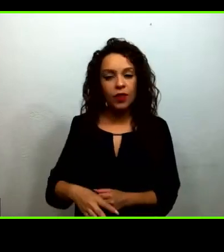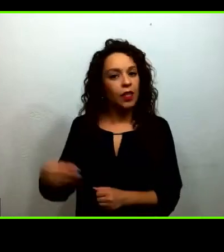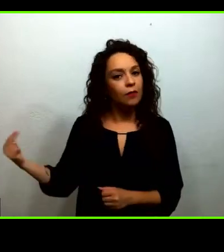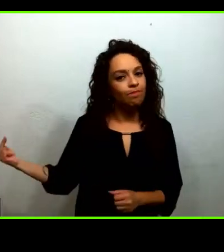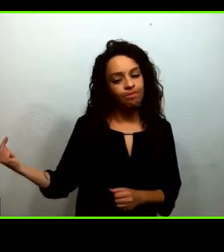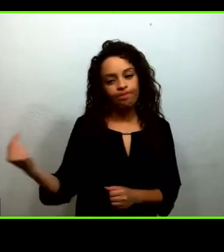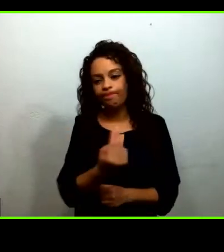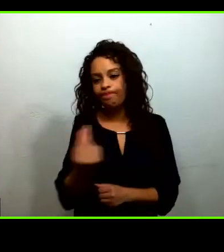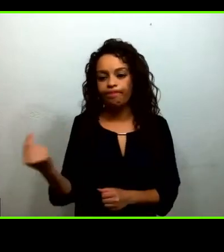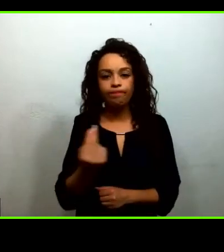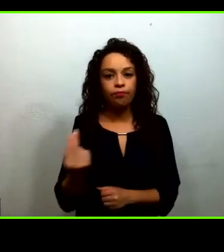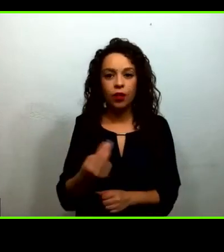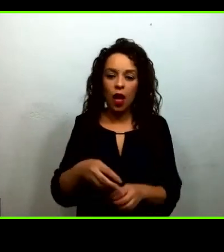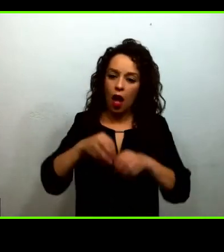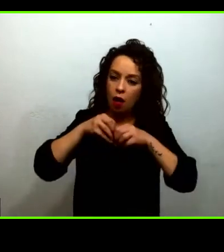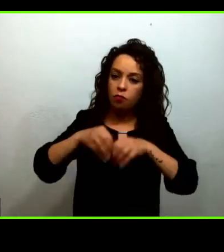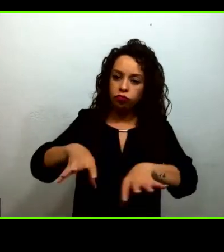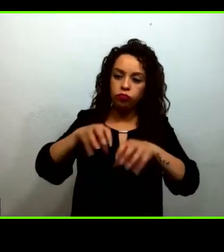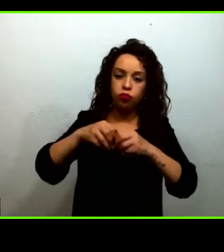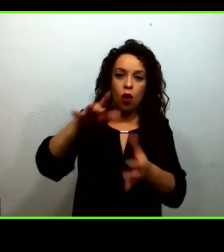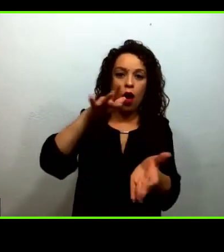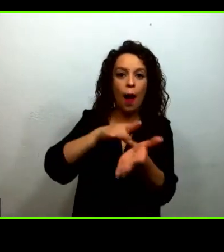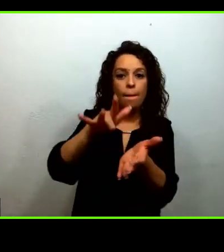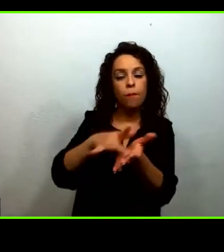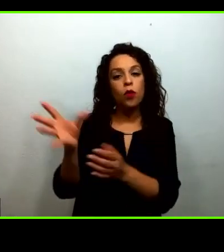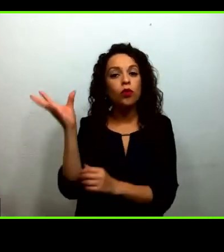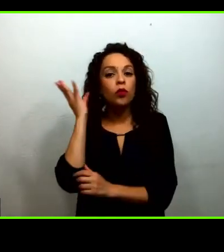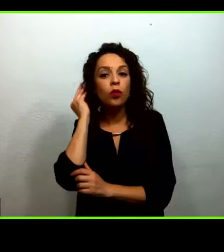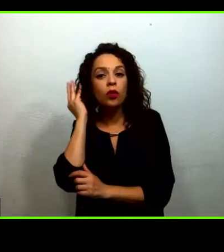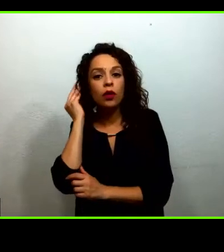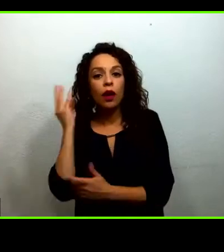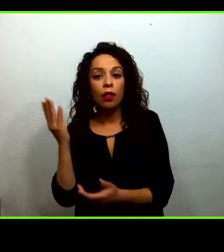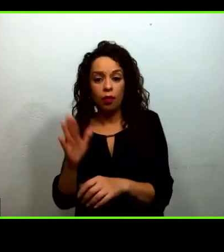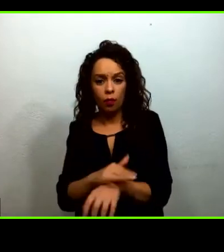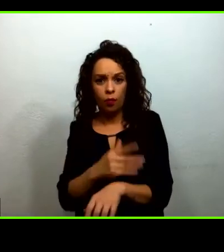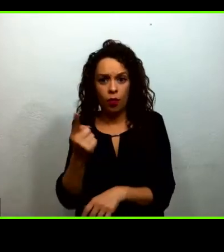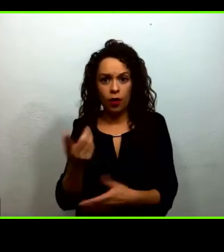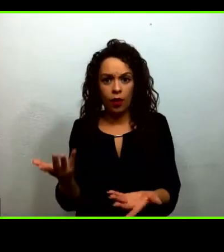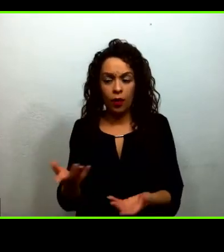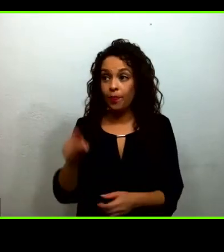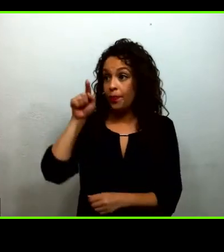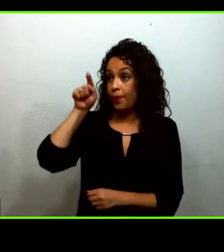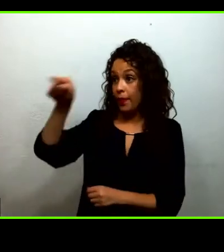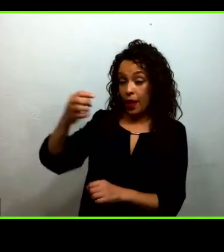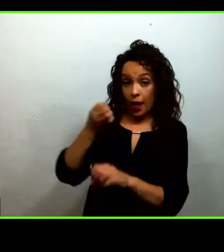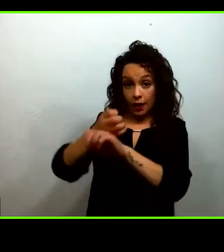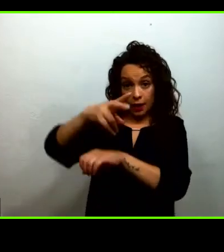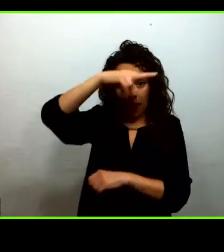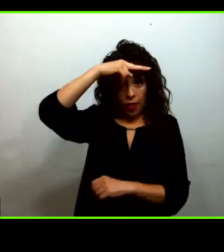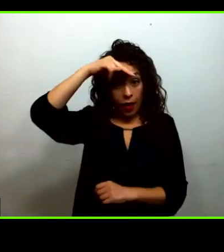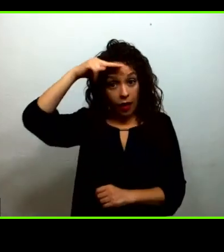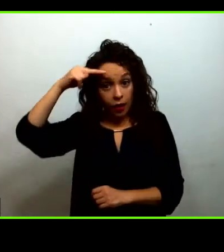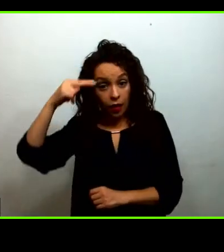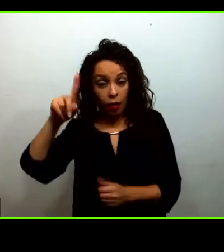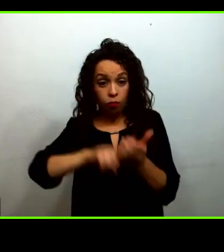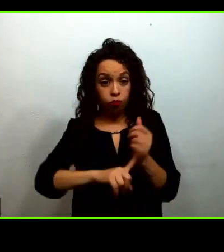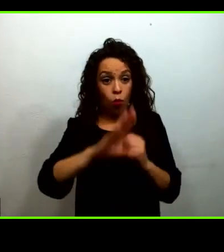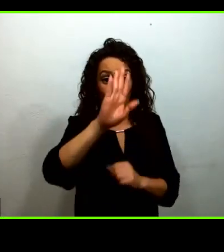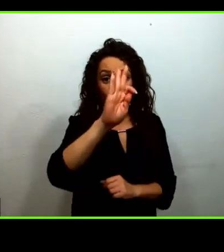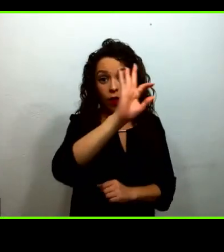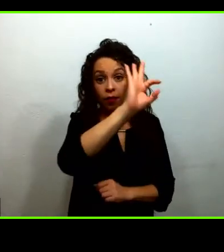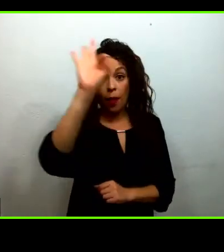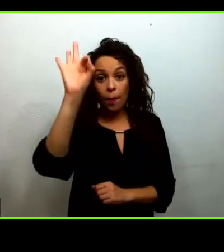radio es el dato siguiente en Nayarit el 40% de las escuelas son multigrado